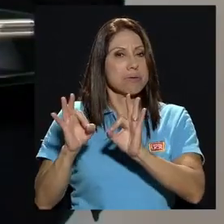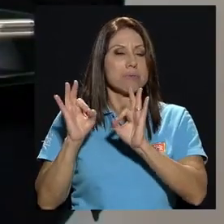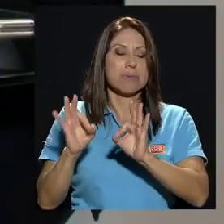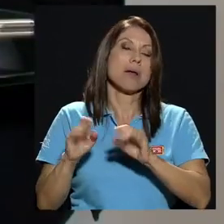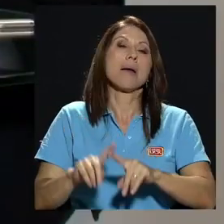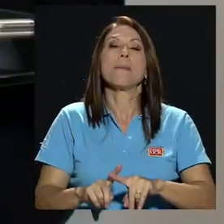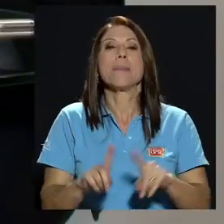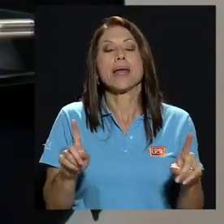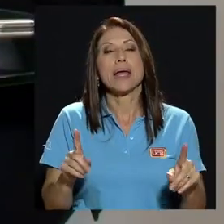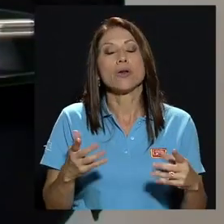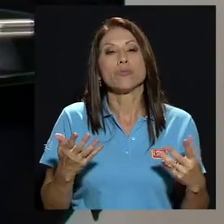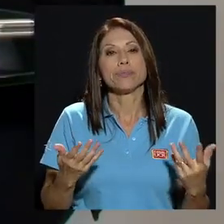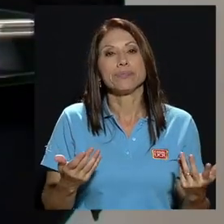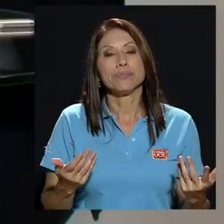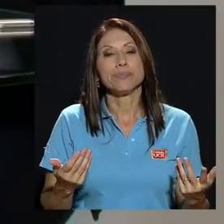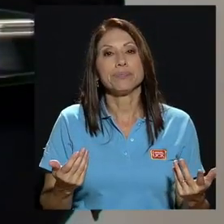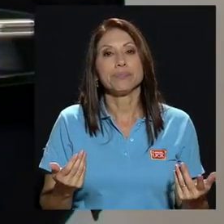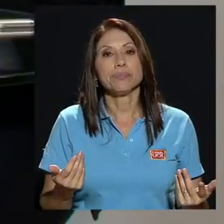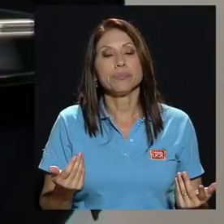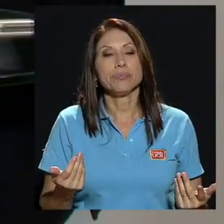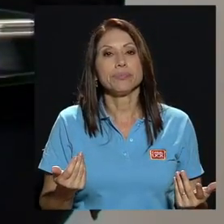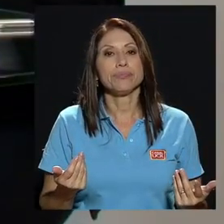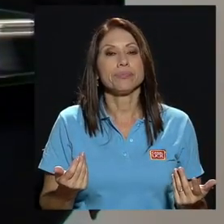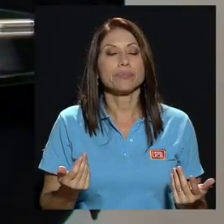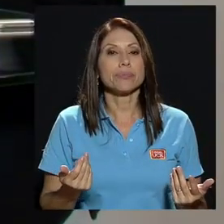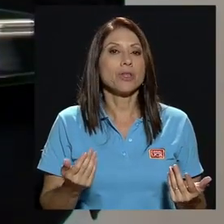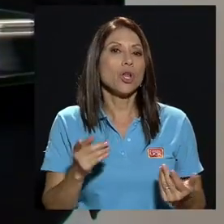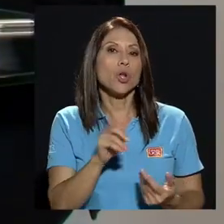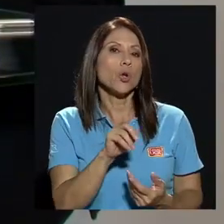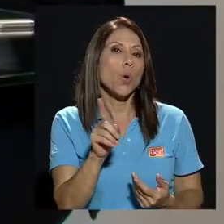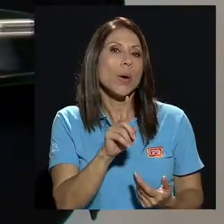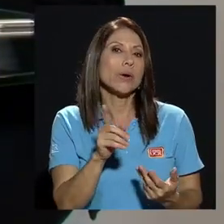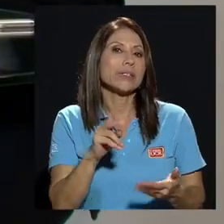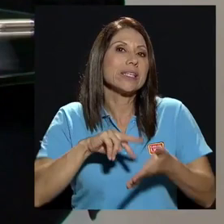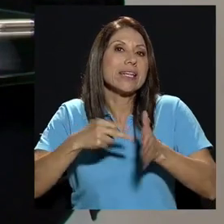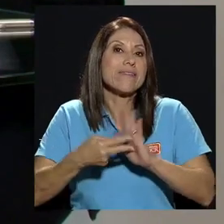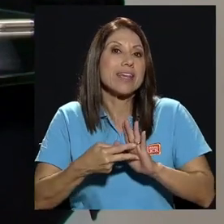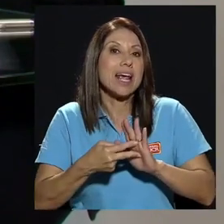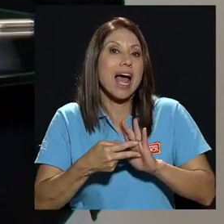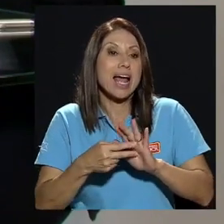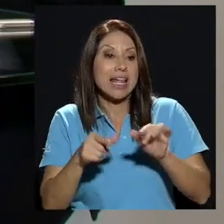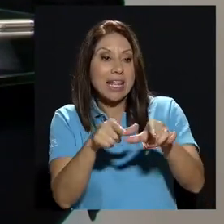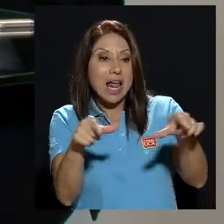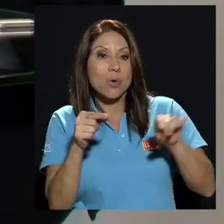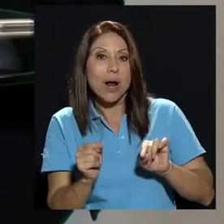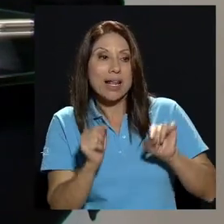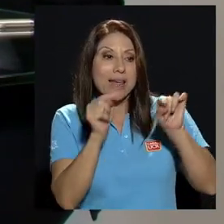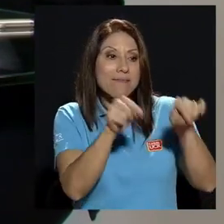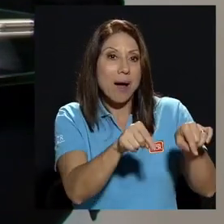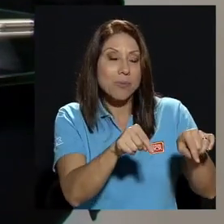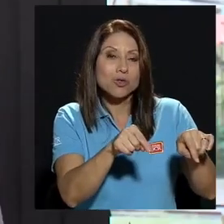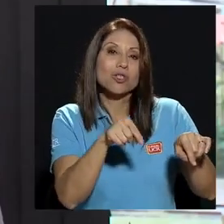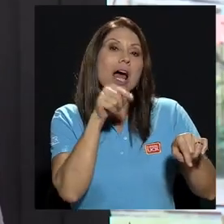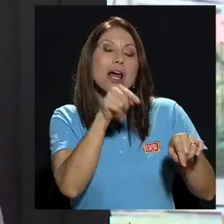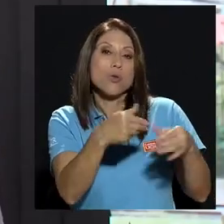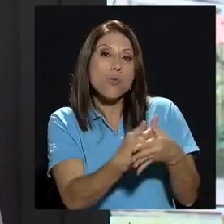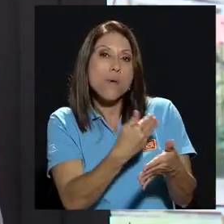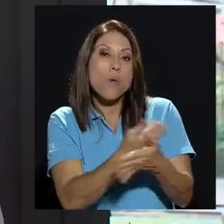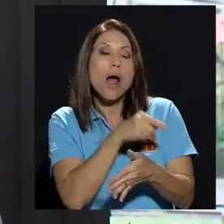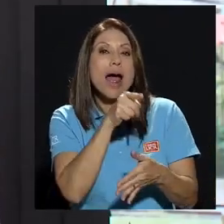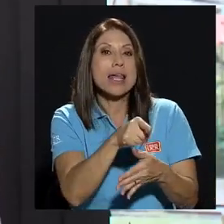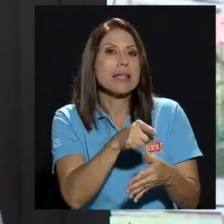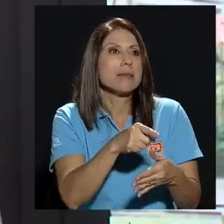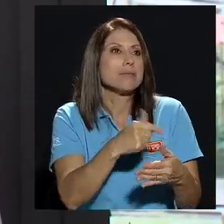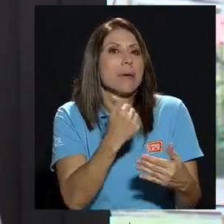también no es que donde vamos vamos a tener todas las facilidades habrá que trabajar mucho en la